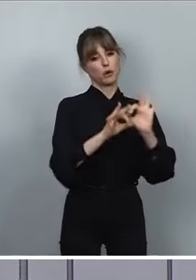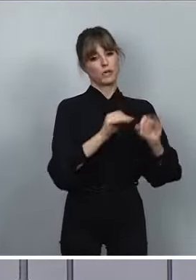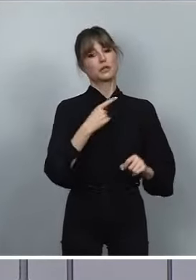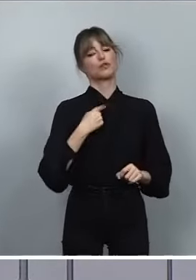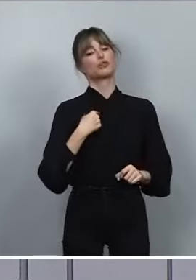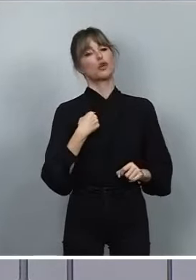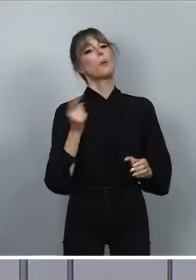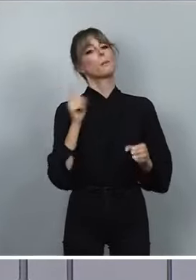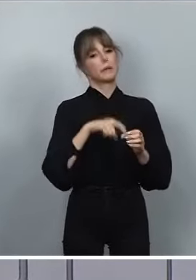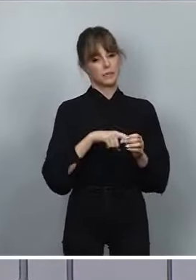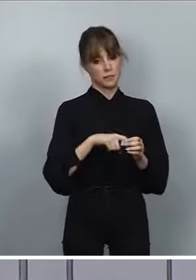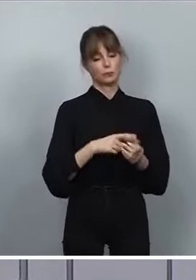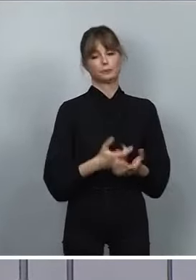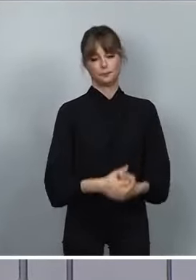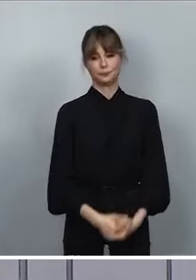que pertenezco, o pertenecemos.